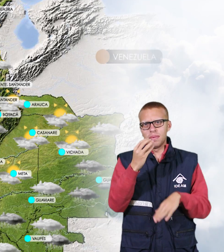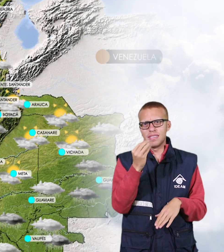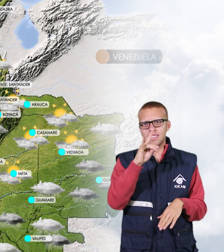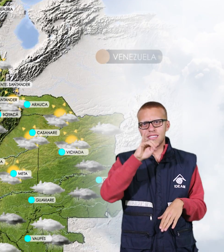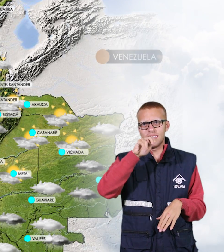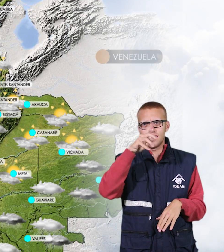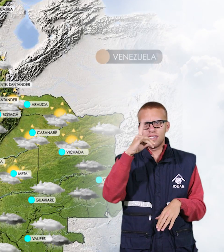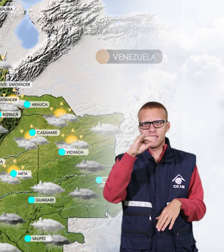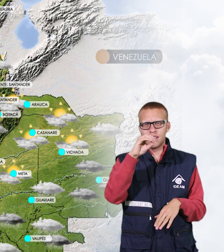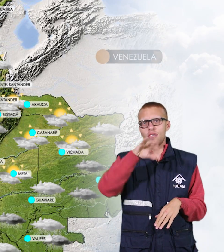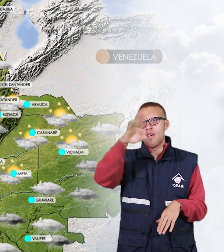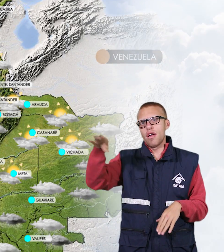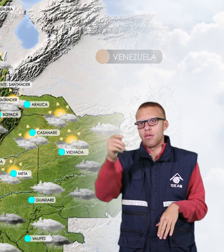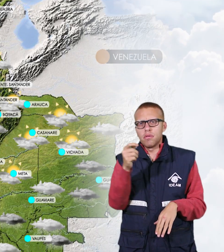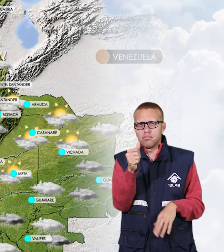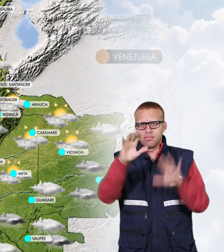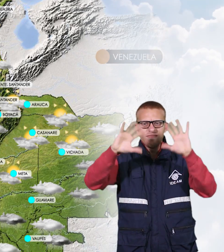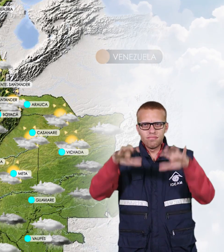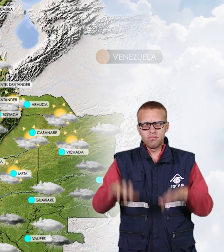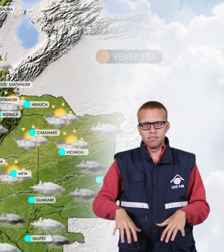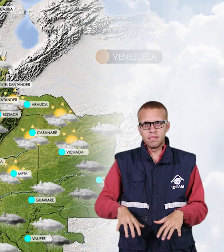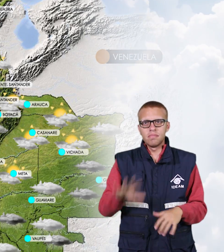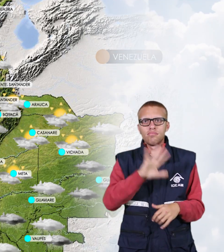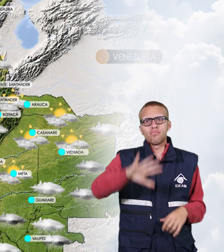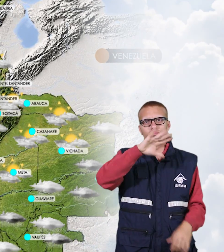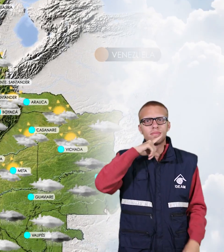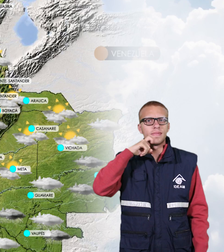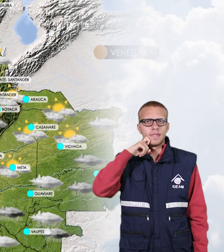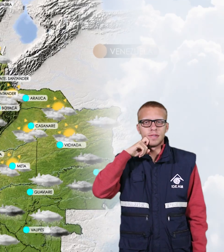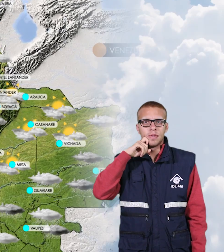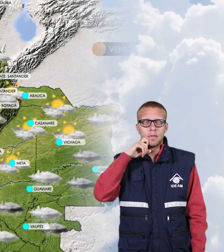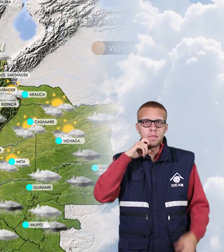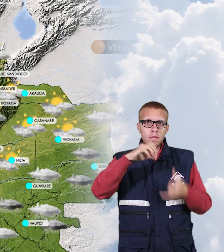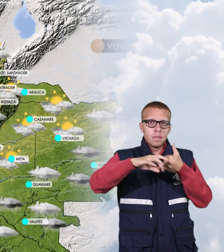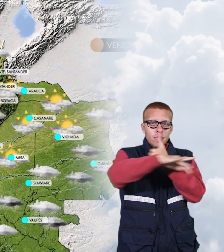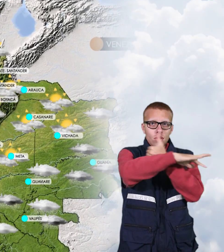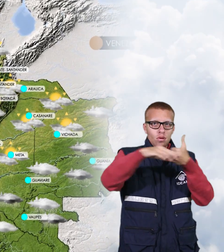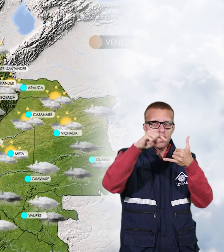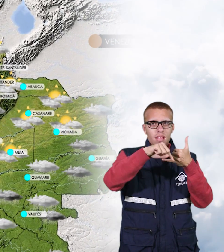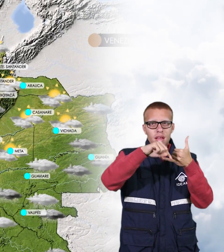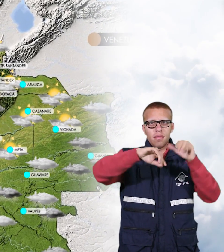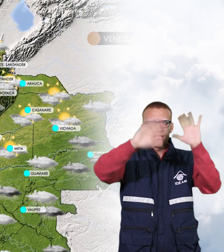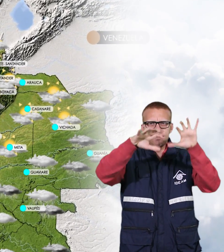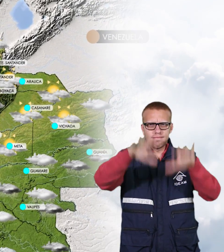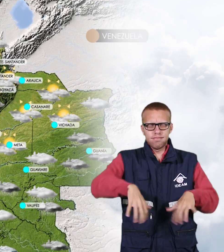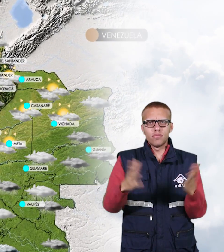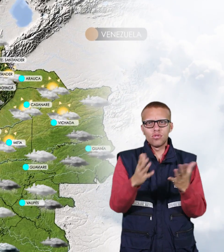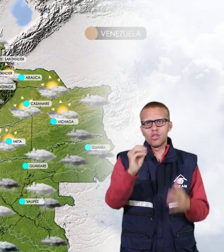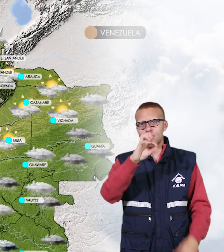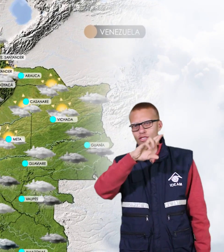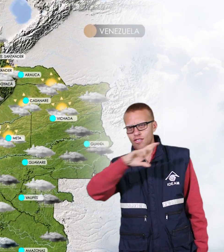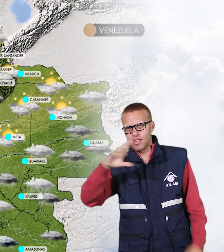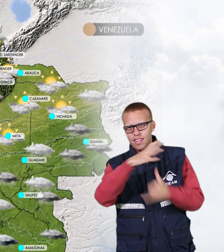menos fuertes sobre Antioquia y Huila. En el resto de la región tiempo seco. En la Orinoquía se estiman lluvias sobre sectores del oriente y sur de